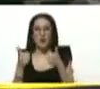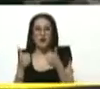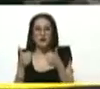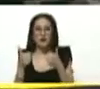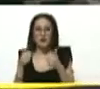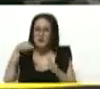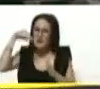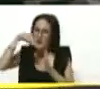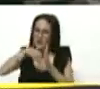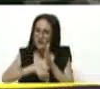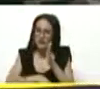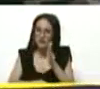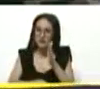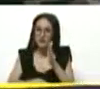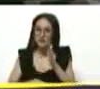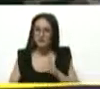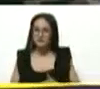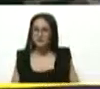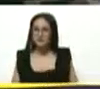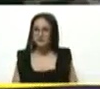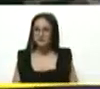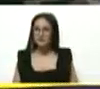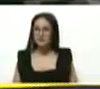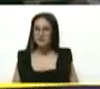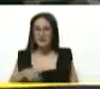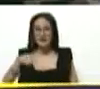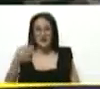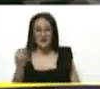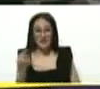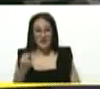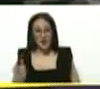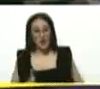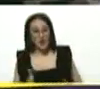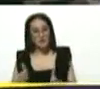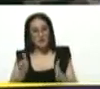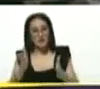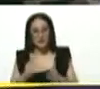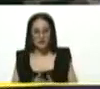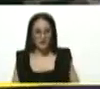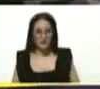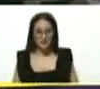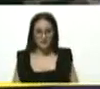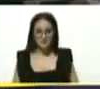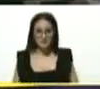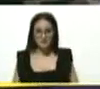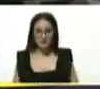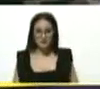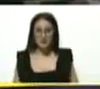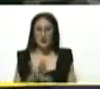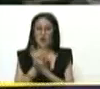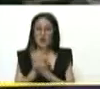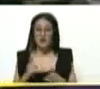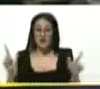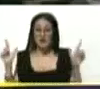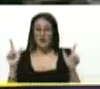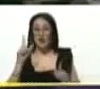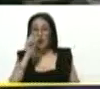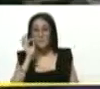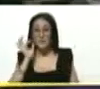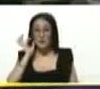lo profundo. Este es el verdadero camino de los libertadores, de las